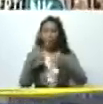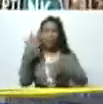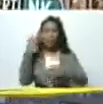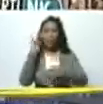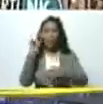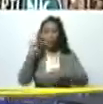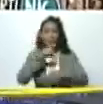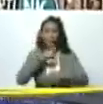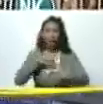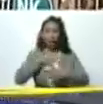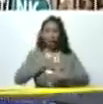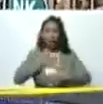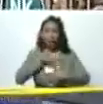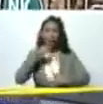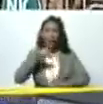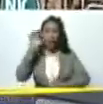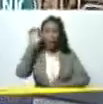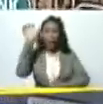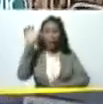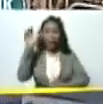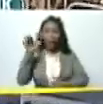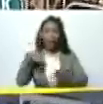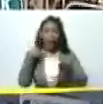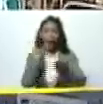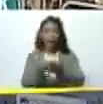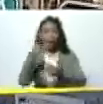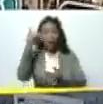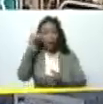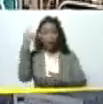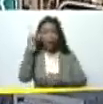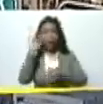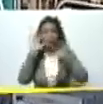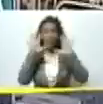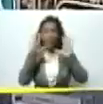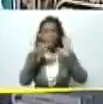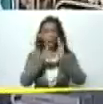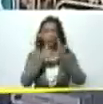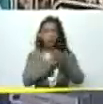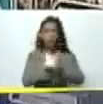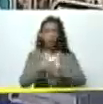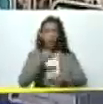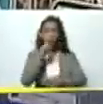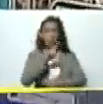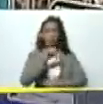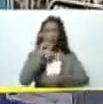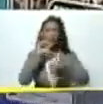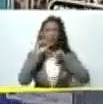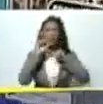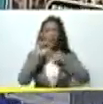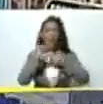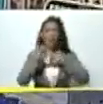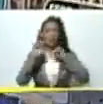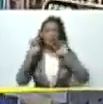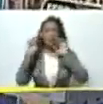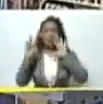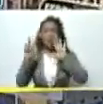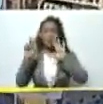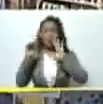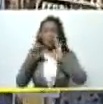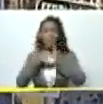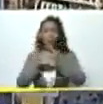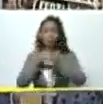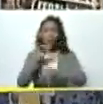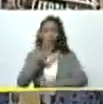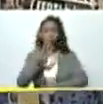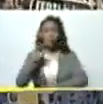satisfacer la necesidad del país hasta la fecha llevamos 10 millones 137 mil 403 en estos primeros 6